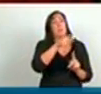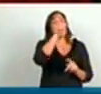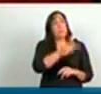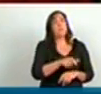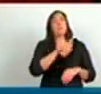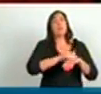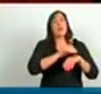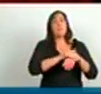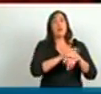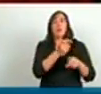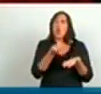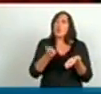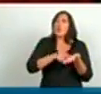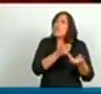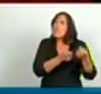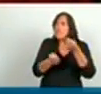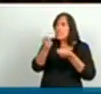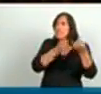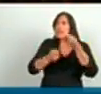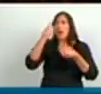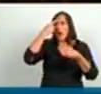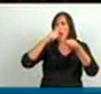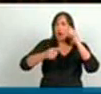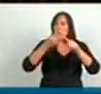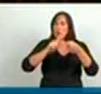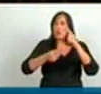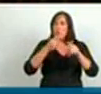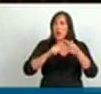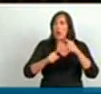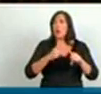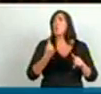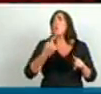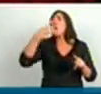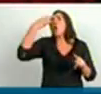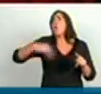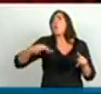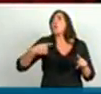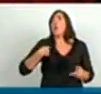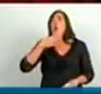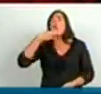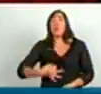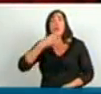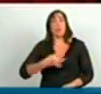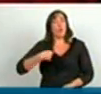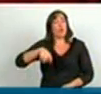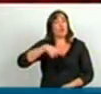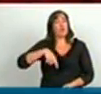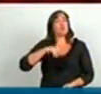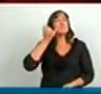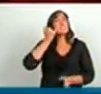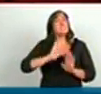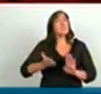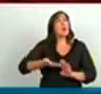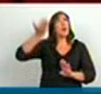para renegociar los acuerdos, porque en realidad los únicos que lo cumplimos somos nosotros, que se firmaran en